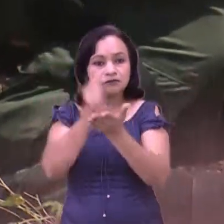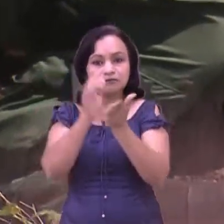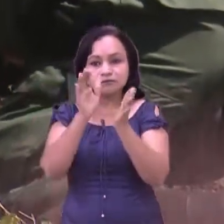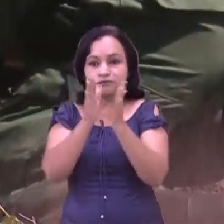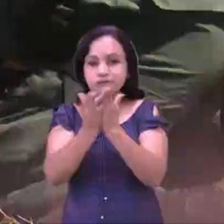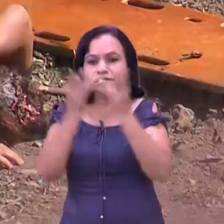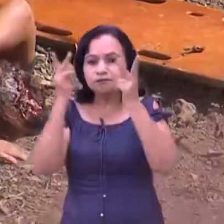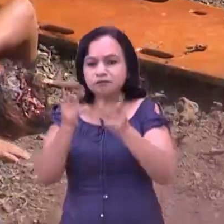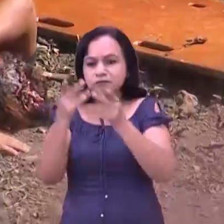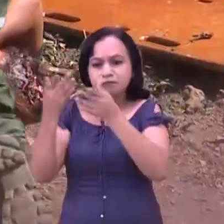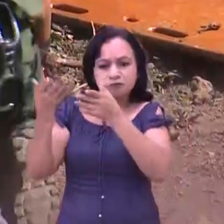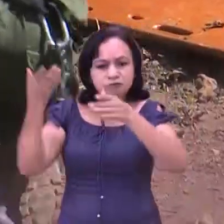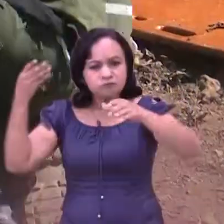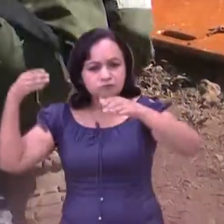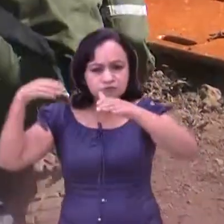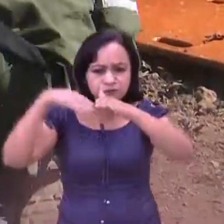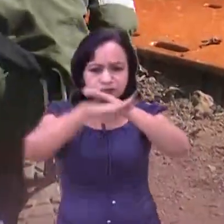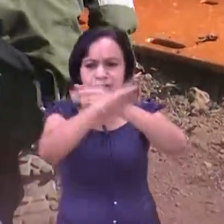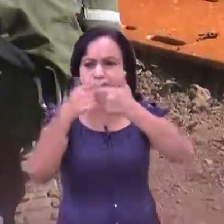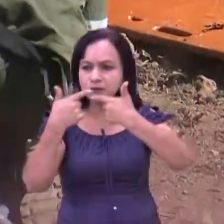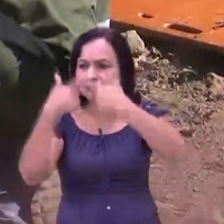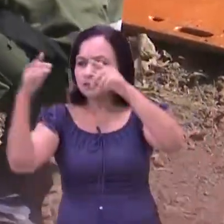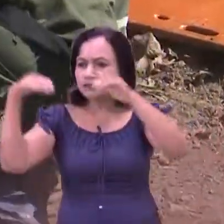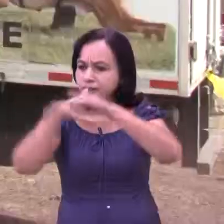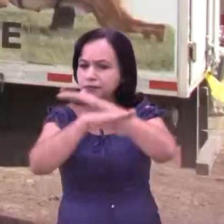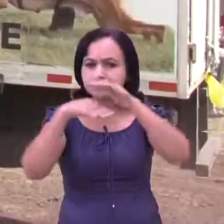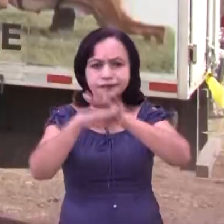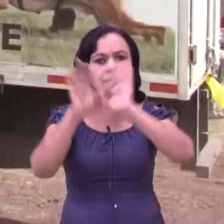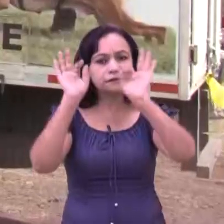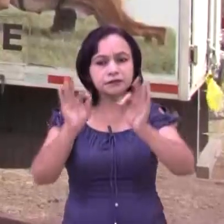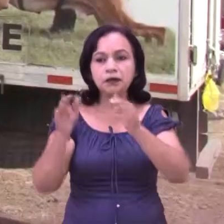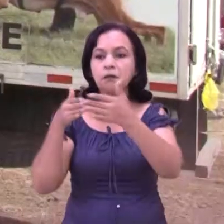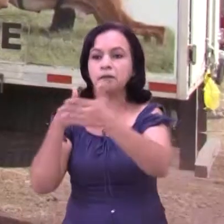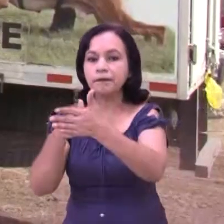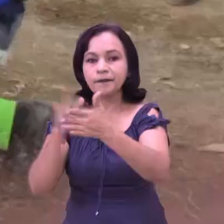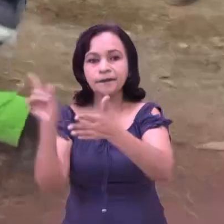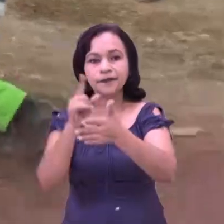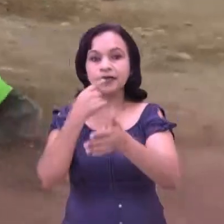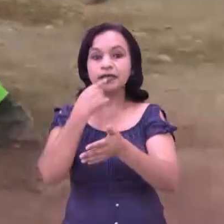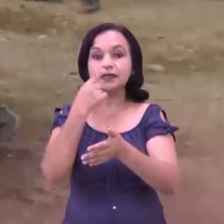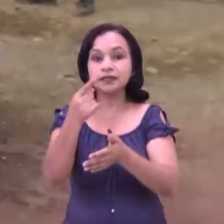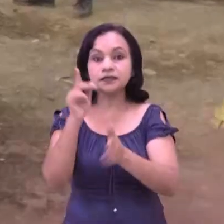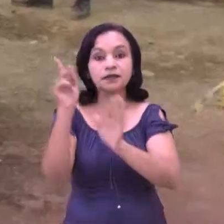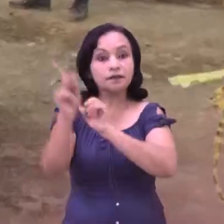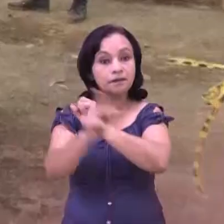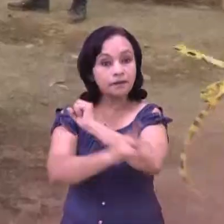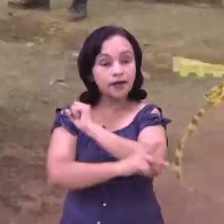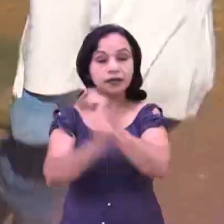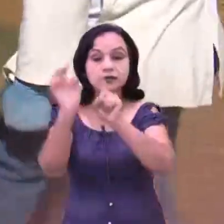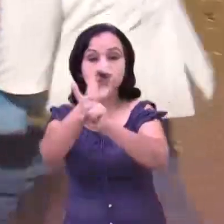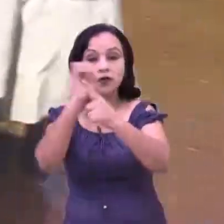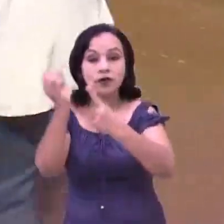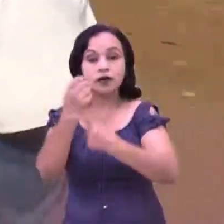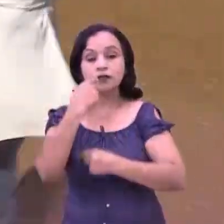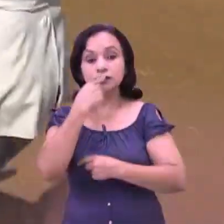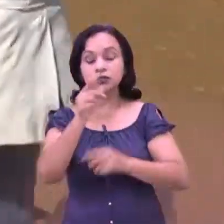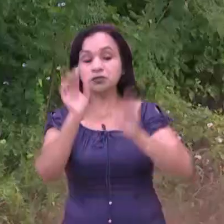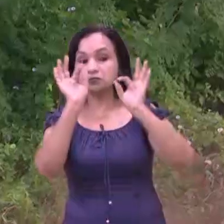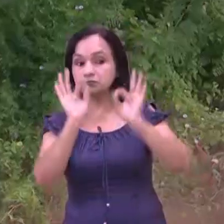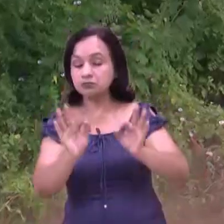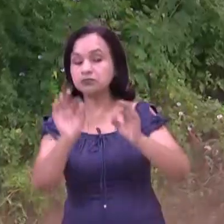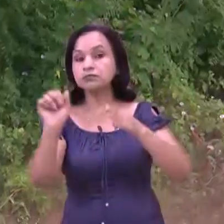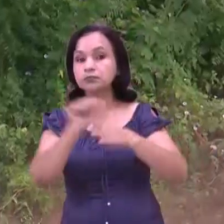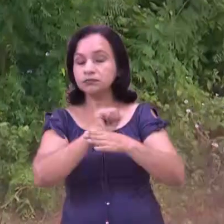el pasaje, digamos, de las unidades que llegaron del resto de países centroamericanos y que fue catalogado por organismos